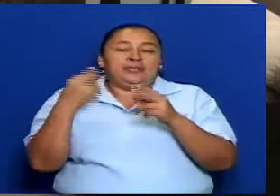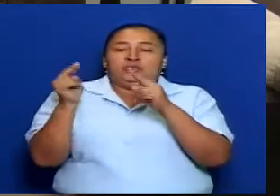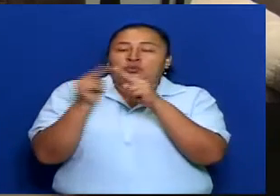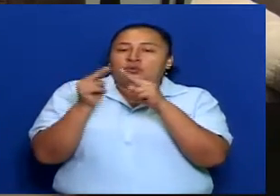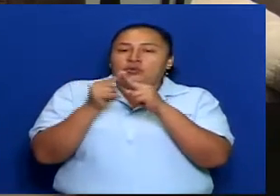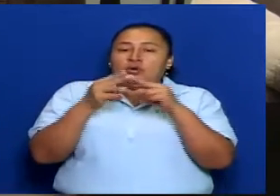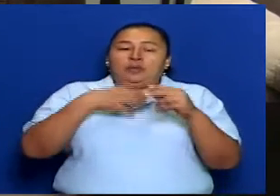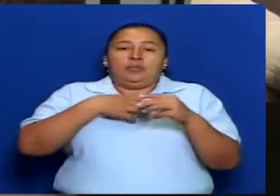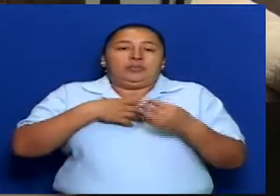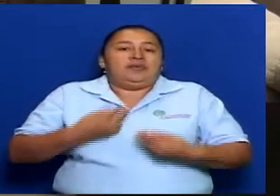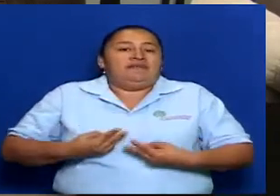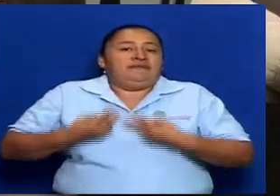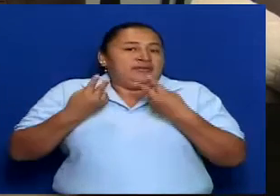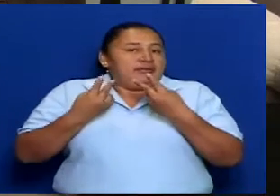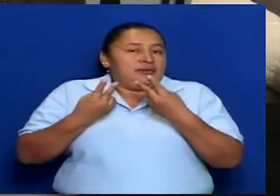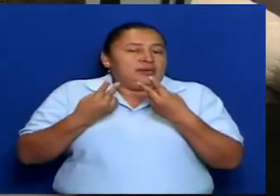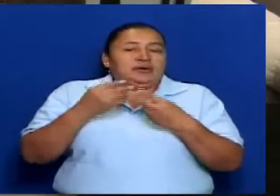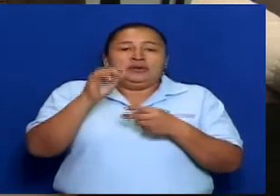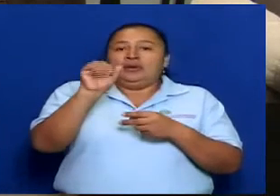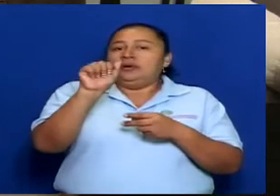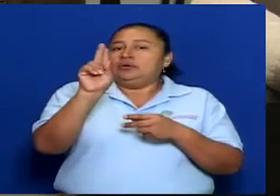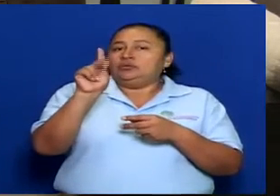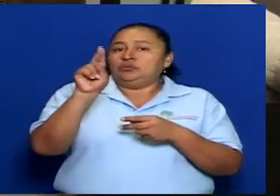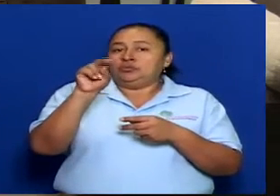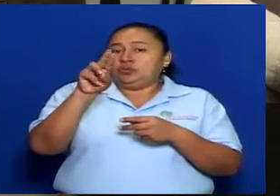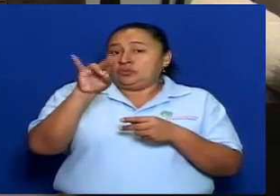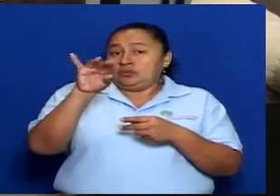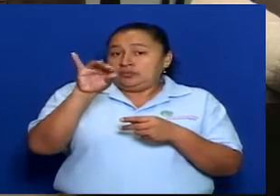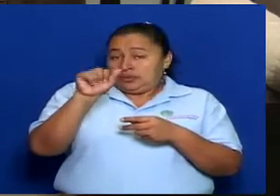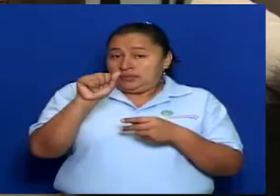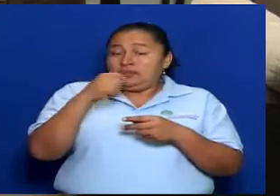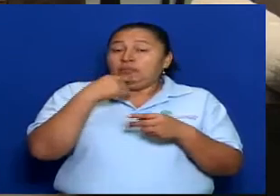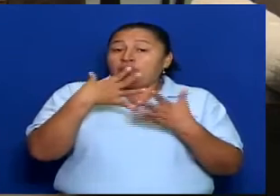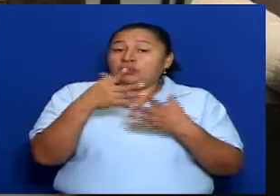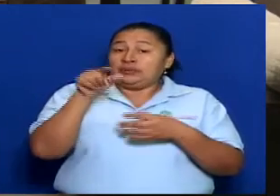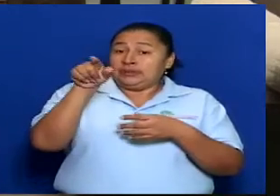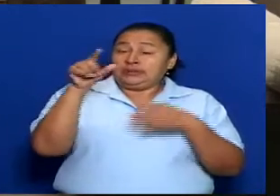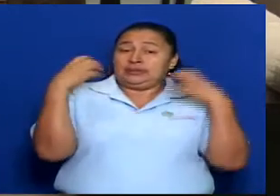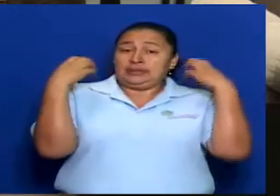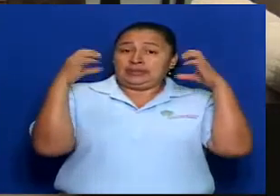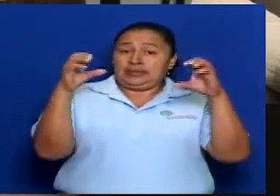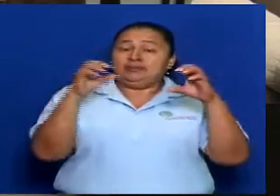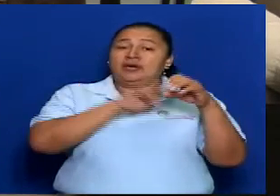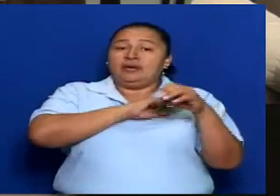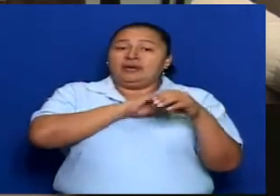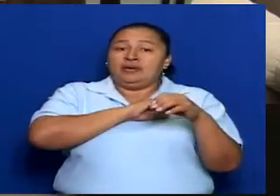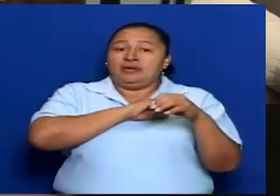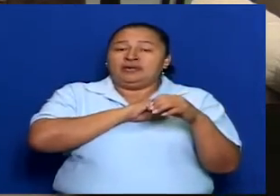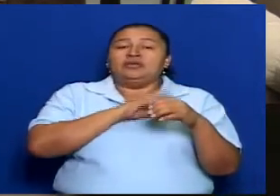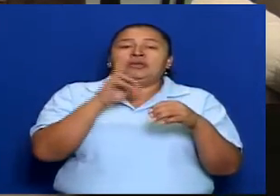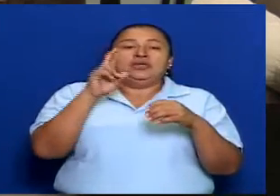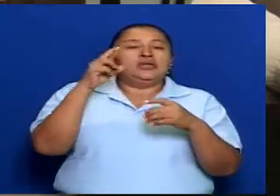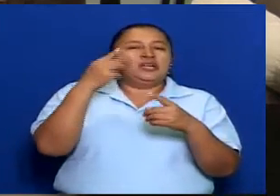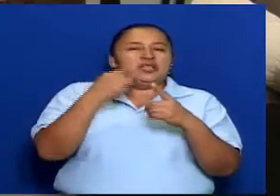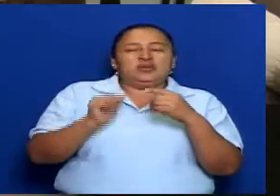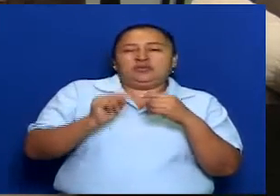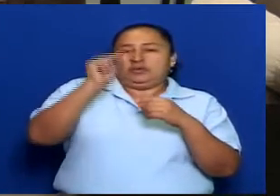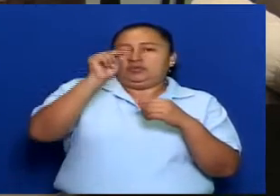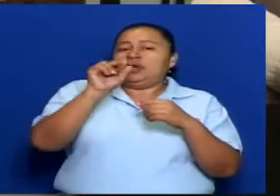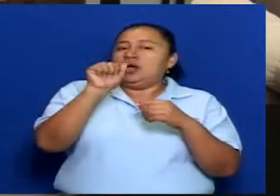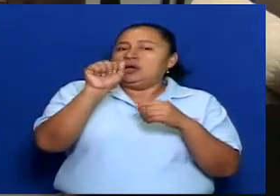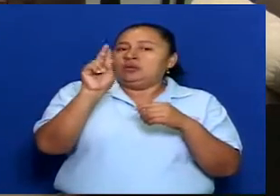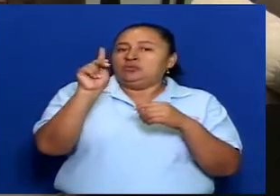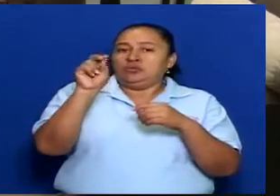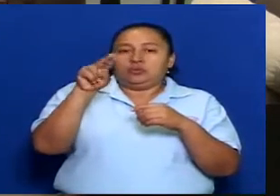regímenes autonómicos. Y eso básicamente porque en la Costa Caribe tenemos lo que son los regímenes autonómicos